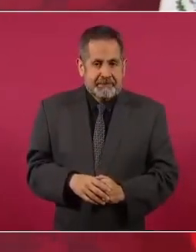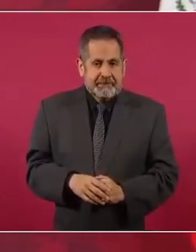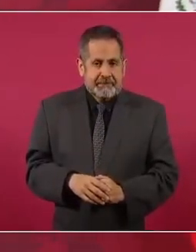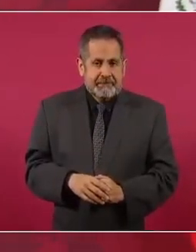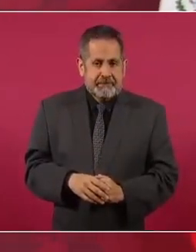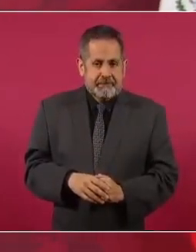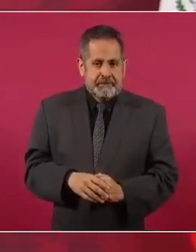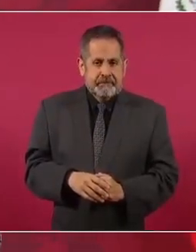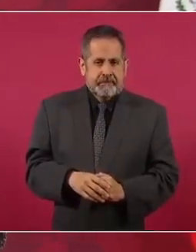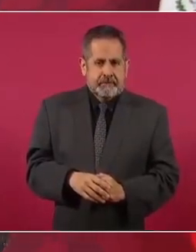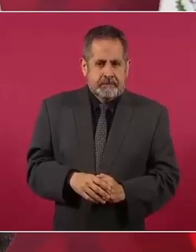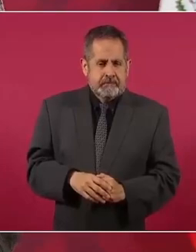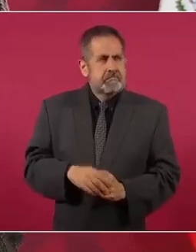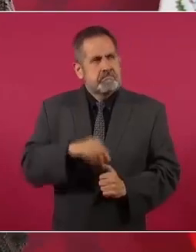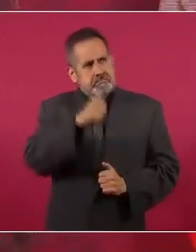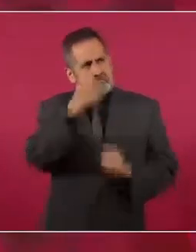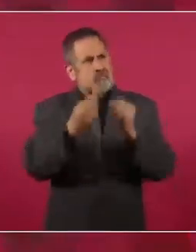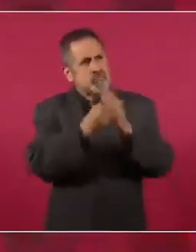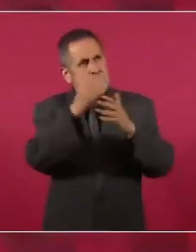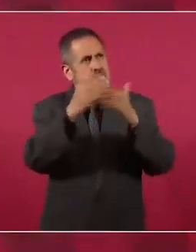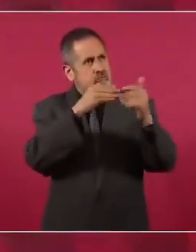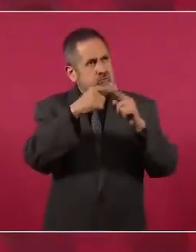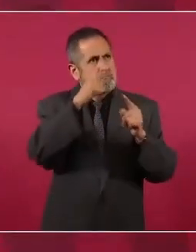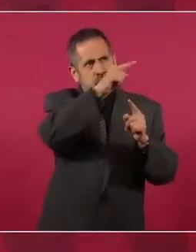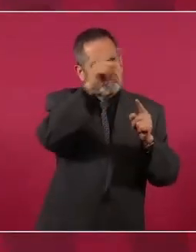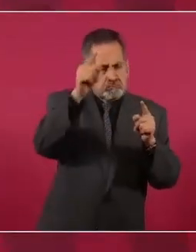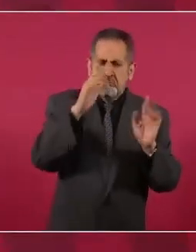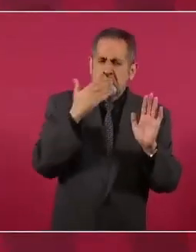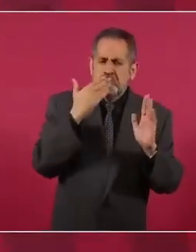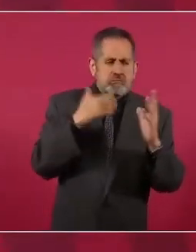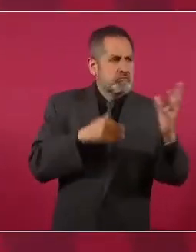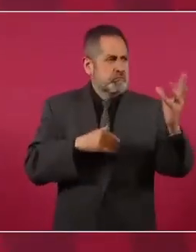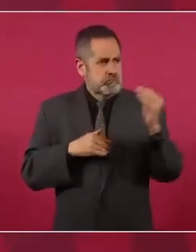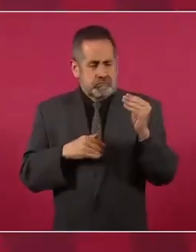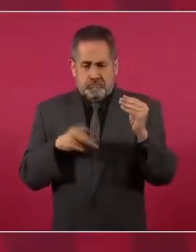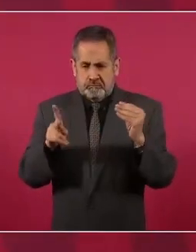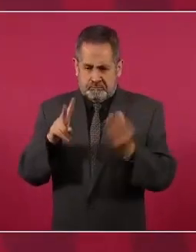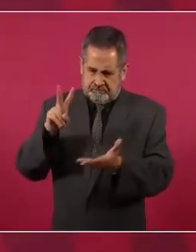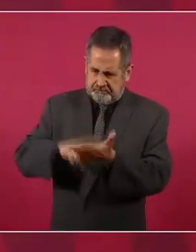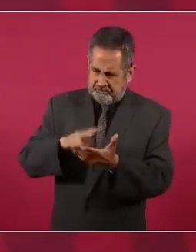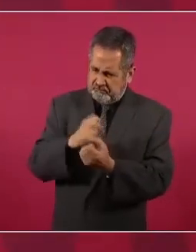vamos a traer lo universal, pero el tronco